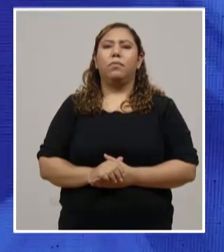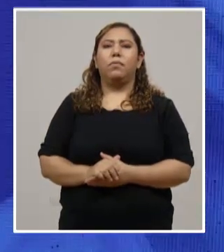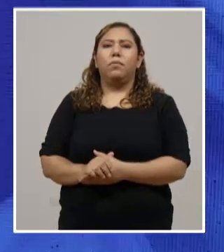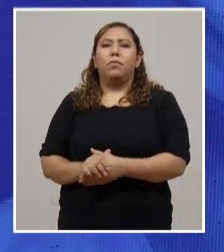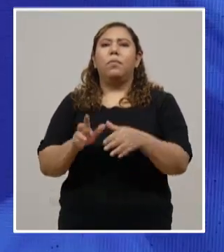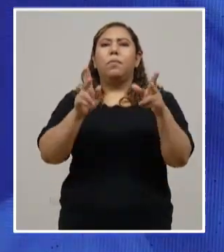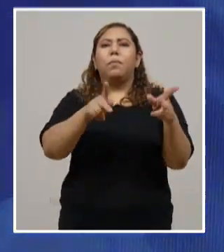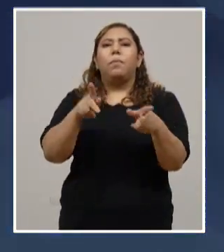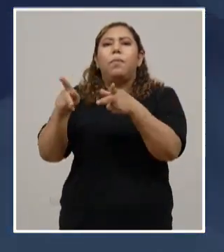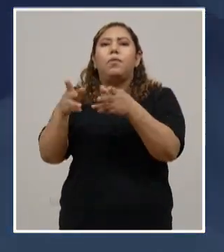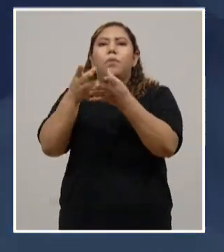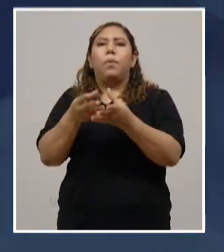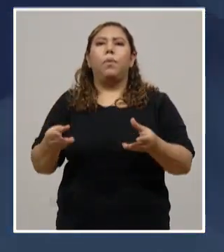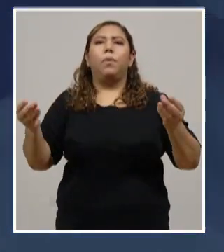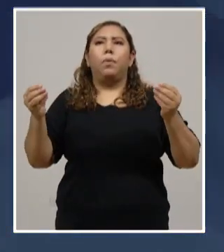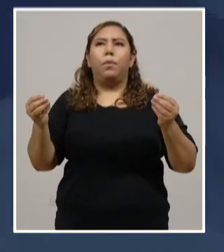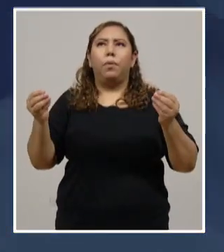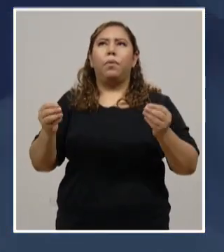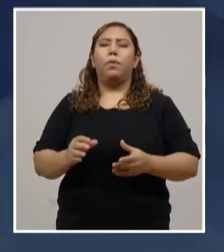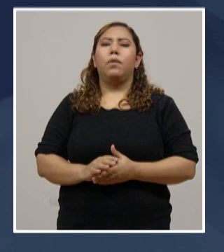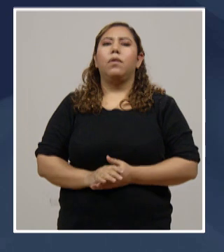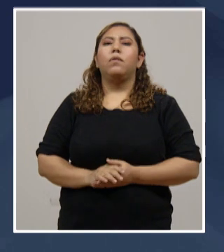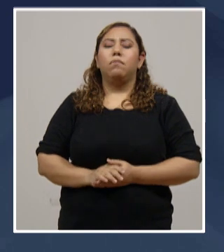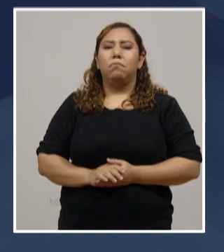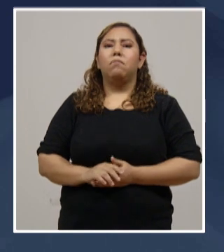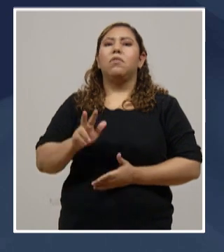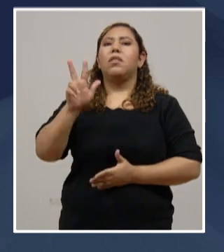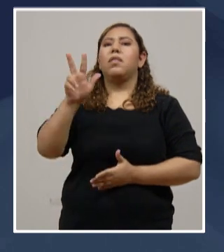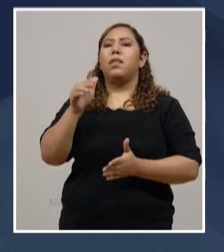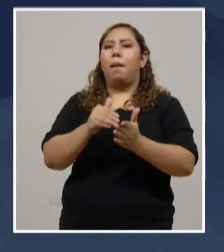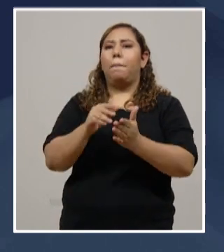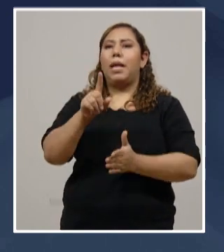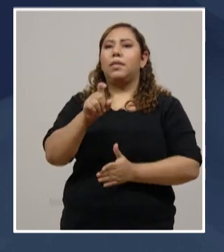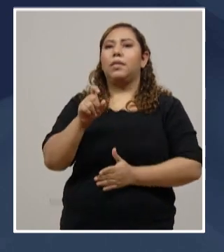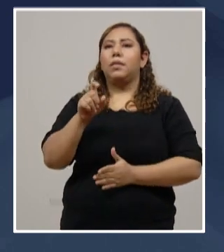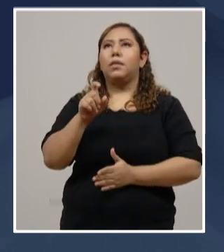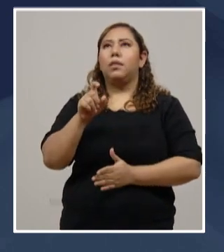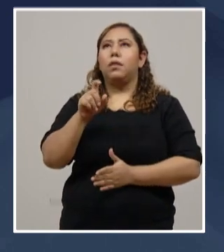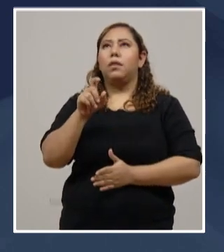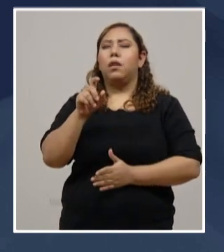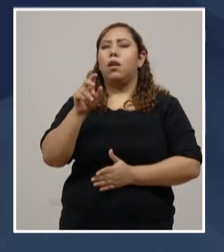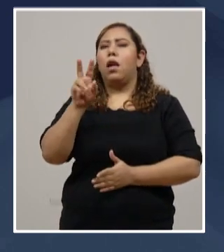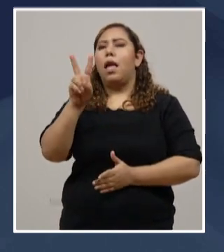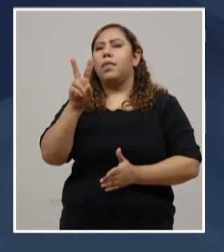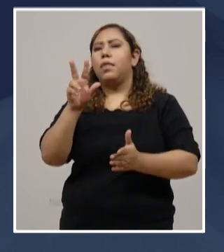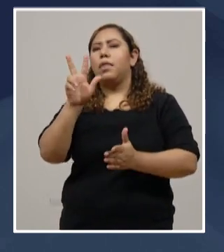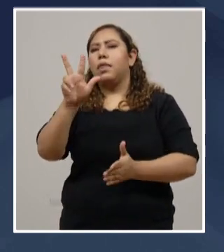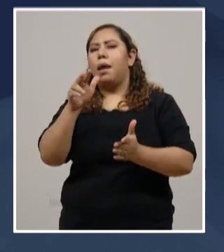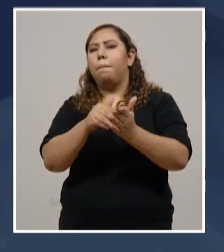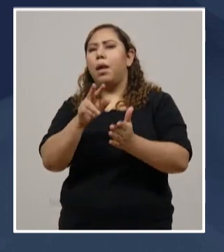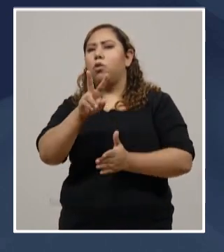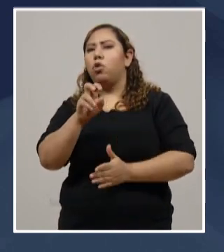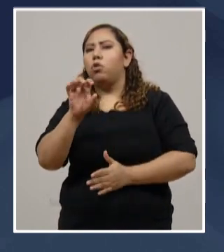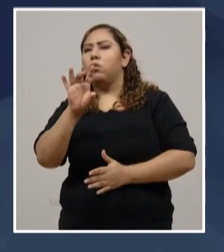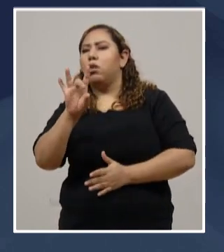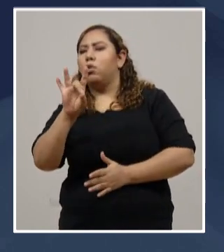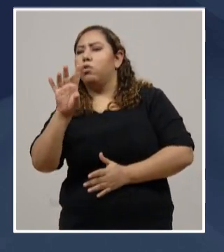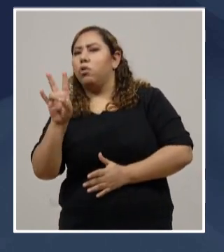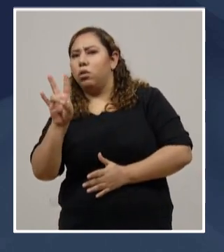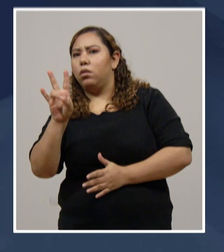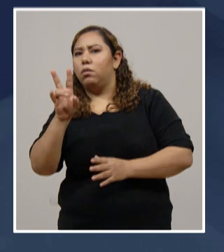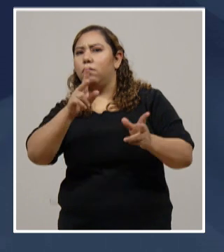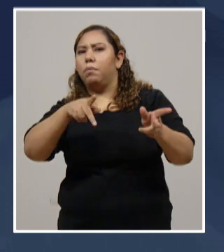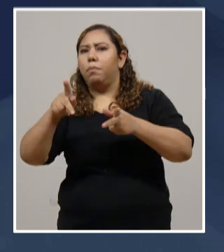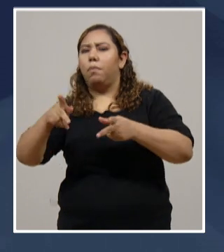recuperados. Superamos la barrera de las 3.000 personas. 3.287 ciudadanos que